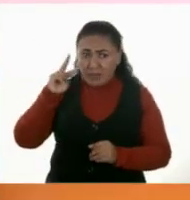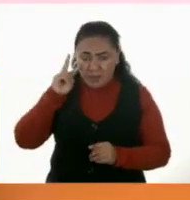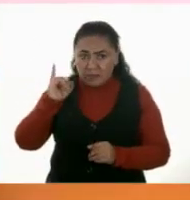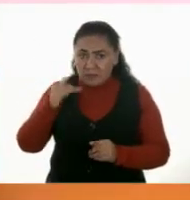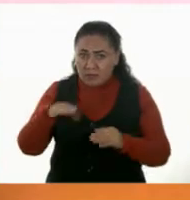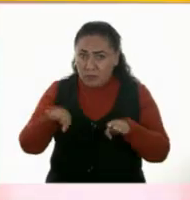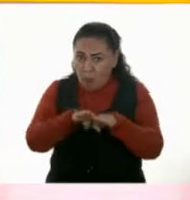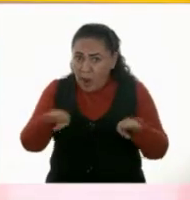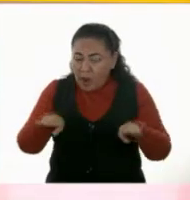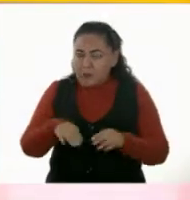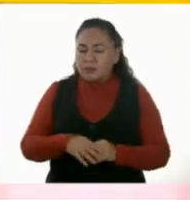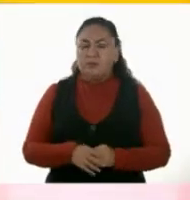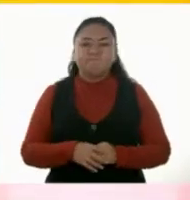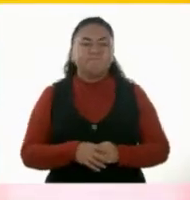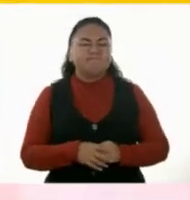igual?